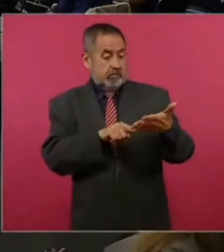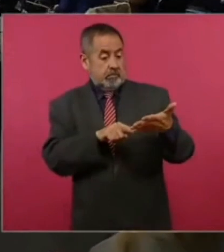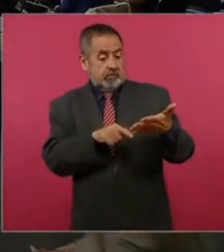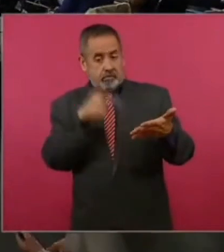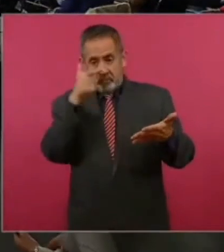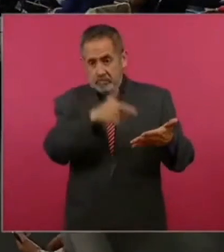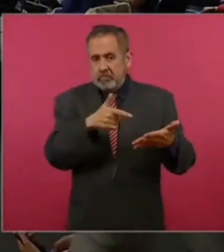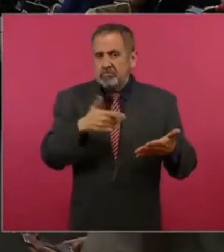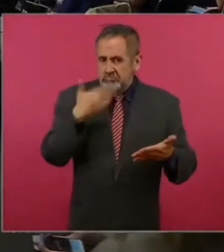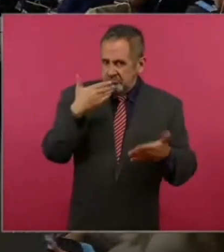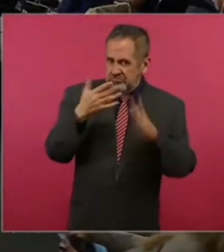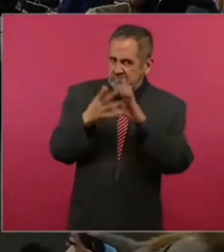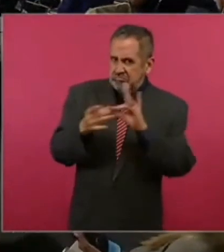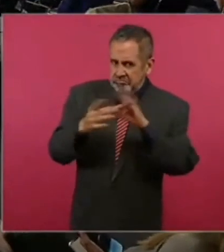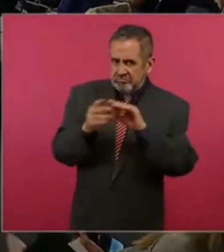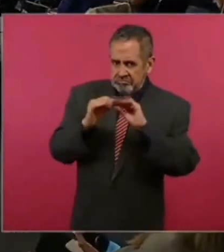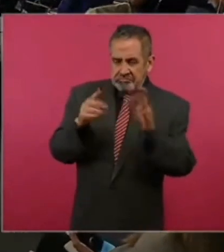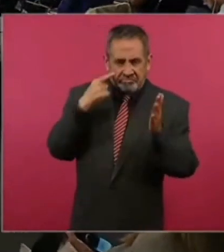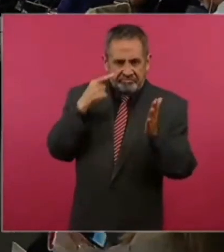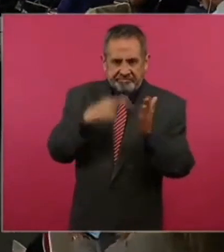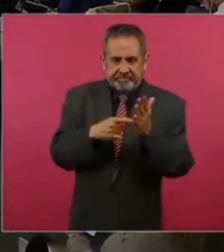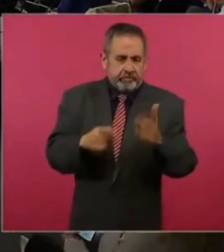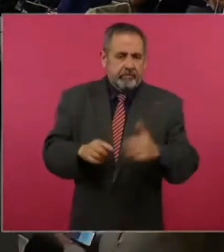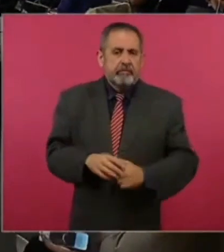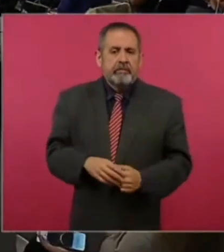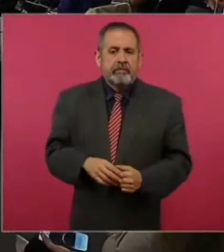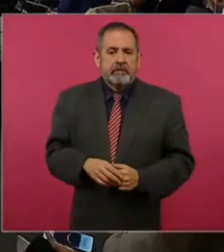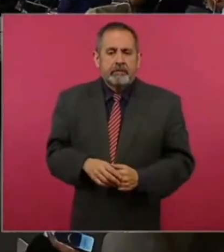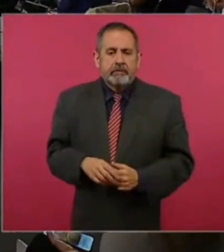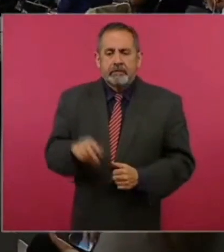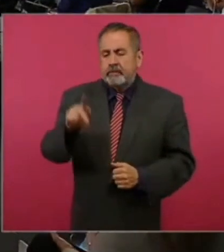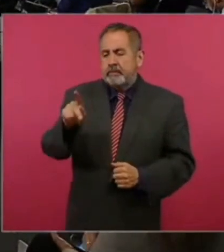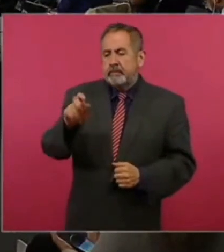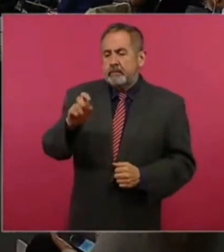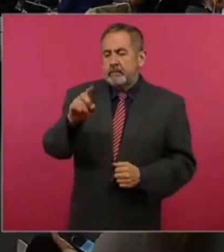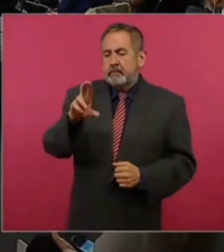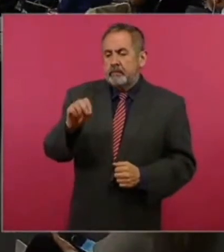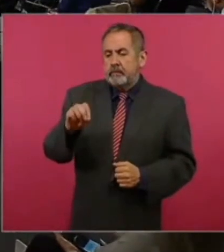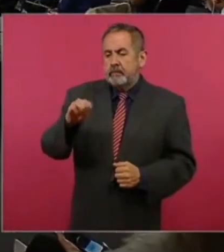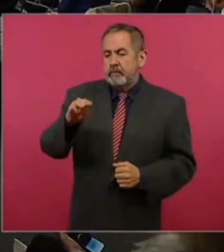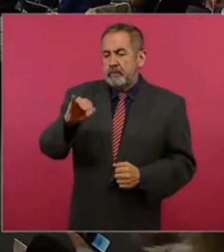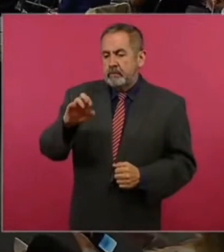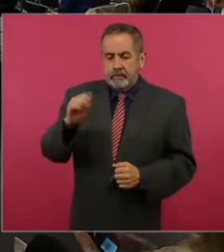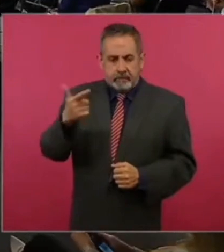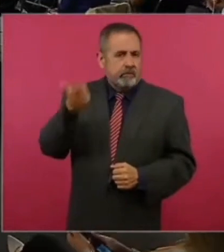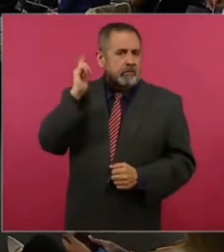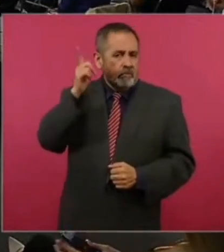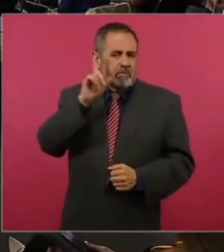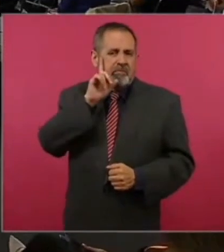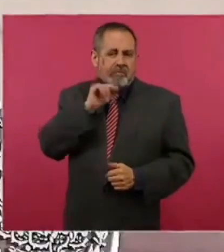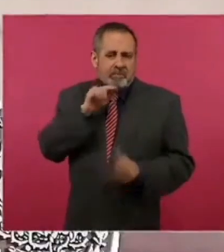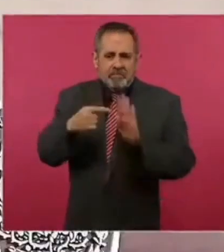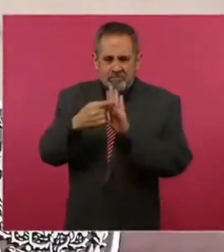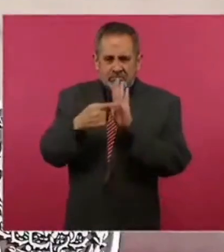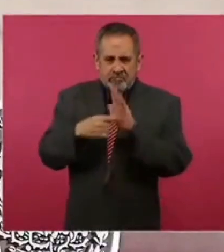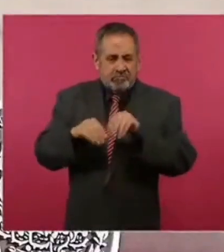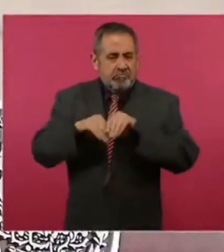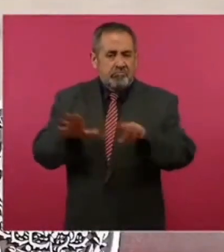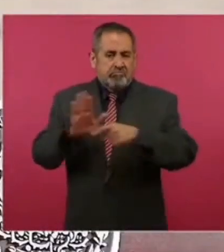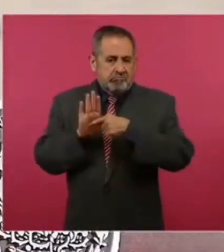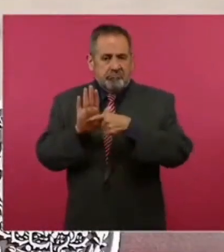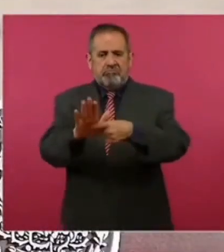de Pedro Miguel, ojalá y mañana lo